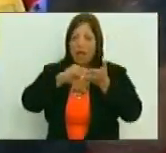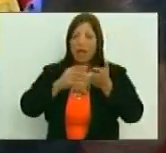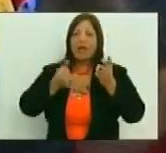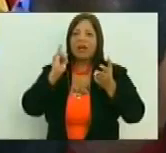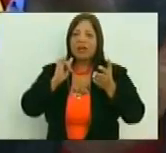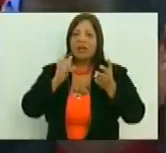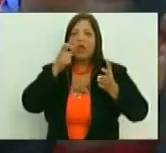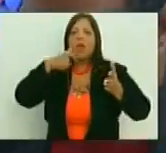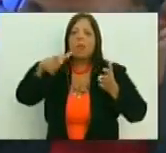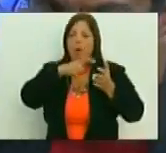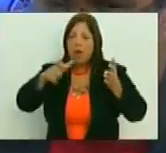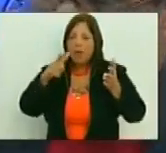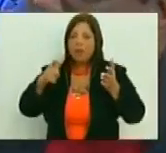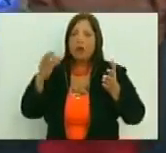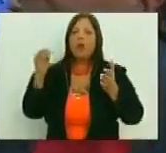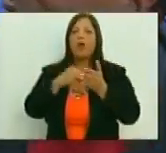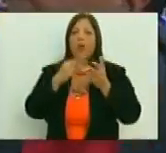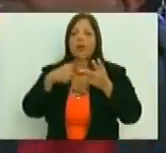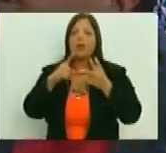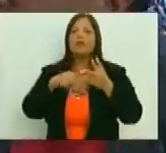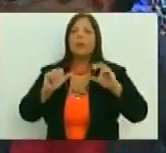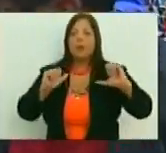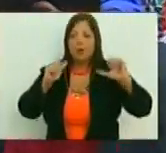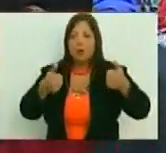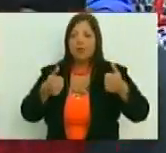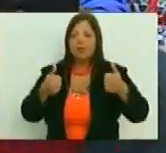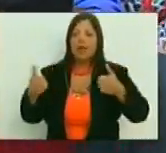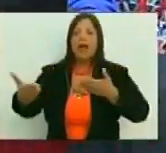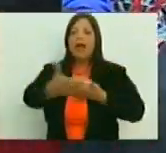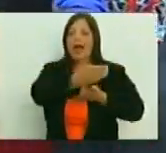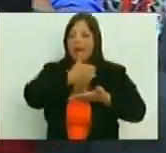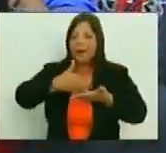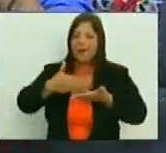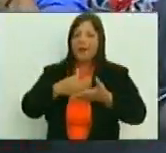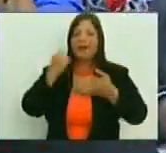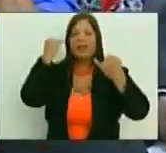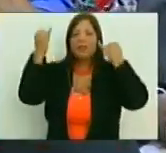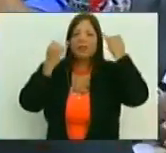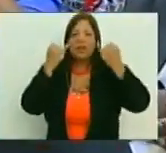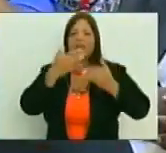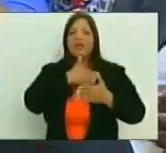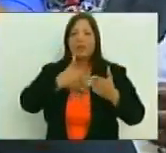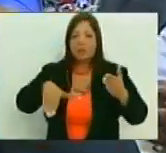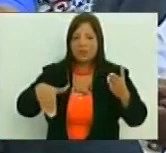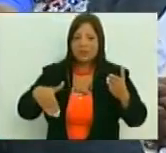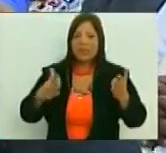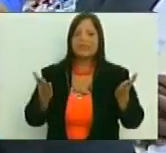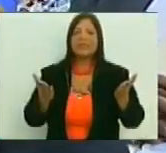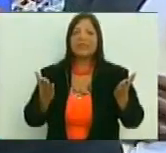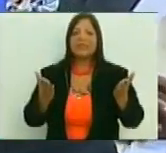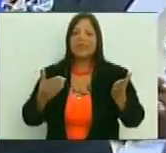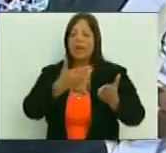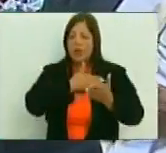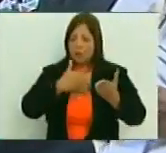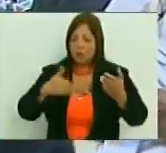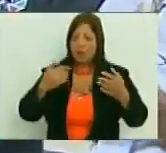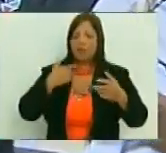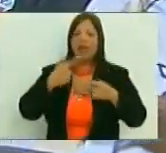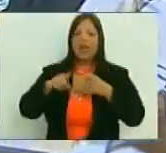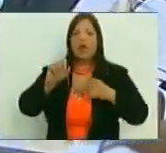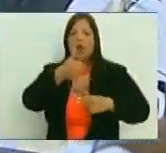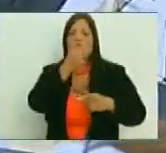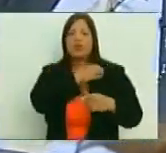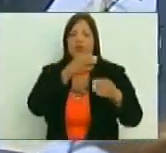inquietudes del pueblo que ya hemos comenzado a recoger las inquietudes de nuestro presidente las inquietudes de la junta